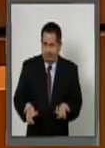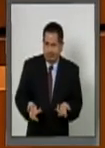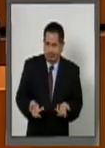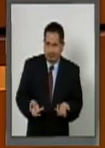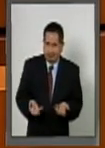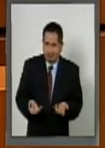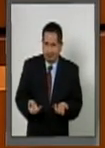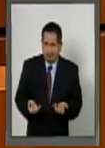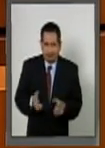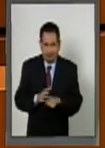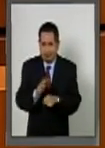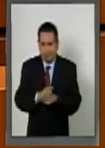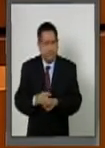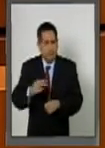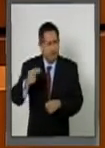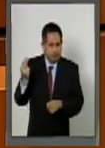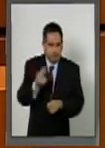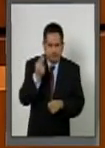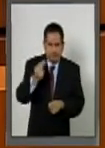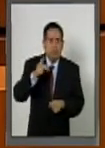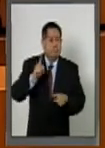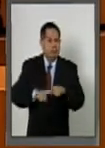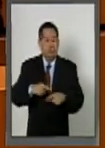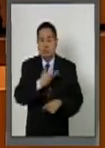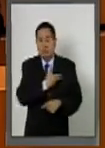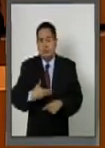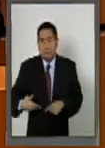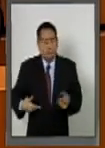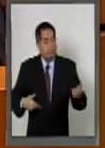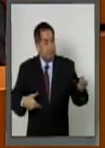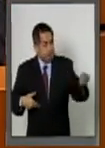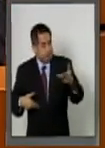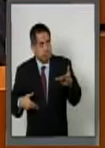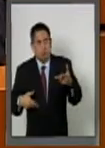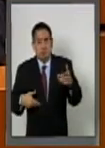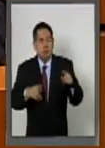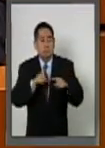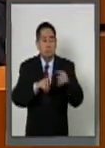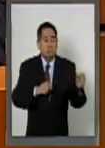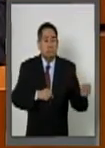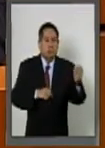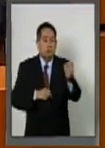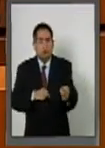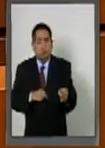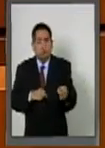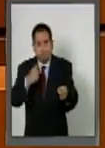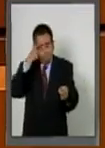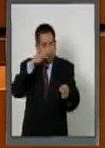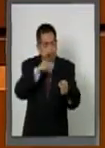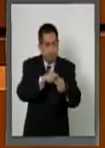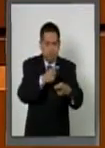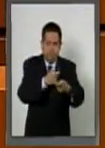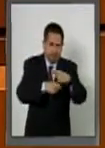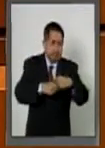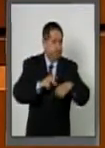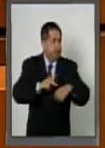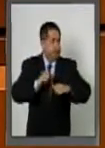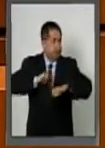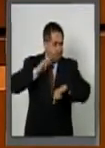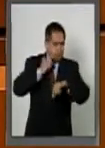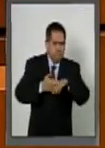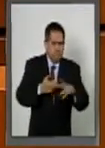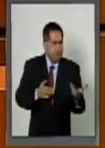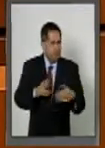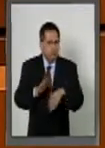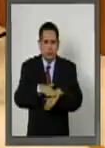Entonces, ¿qué se necesita? Que el Ejecutivo envíe a alguien para que retome toda esta situación. ¿Por qué no